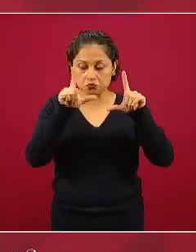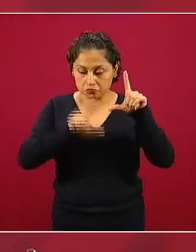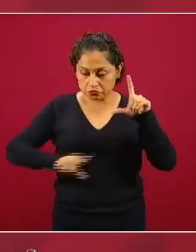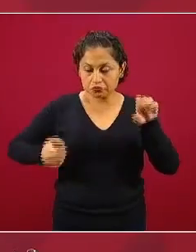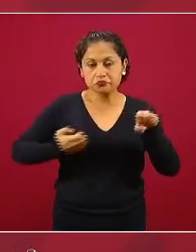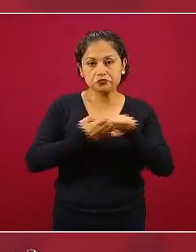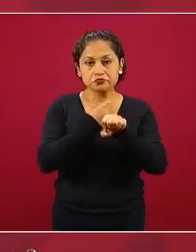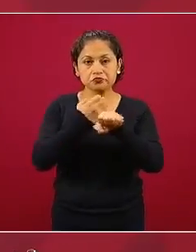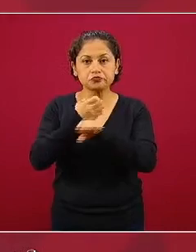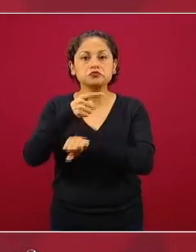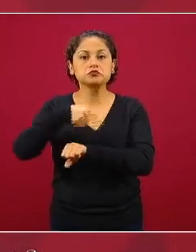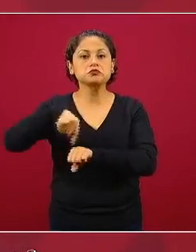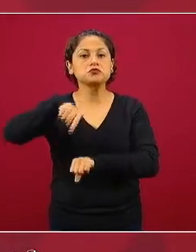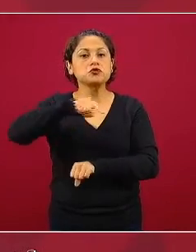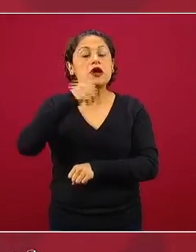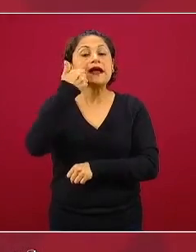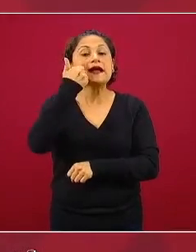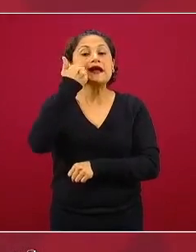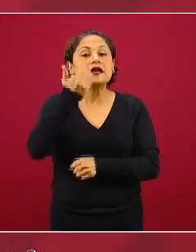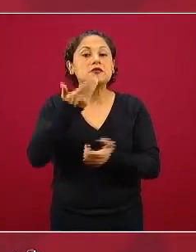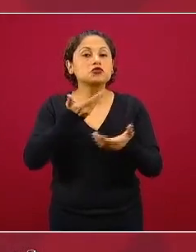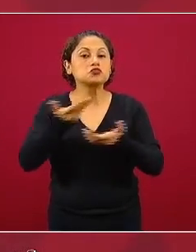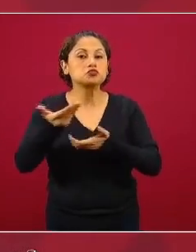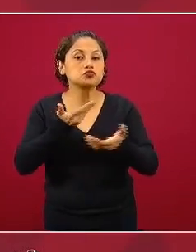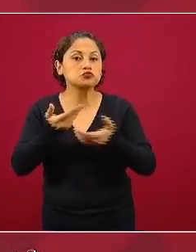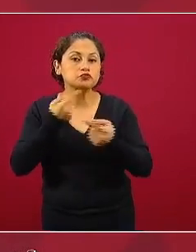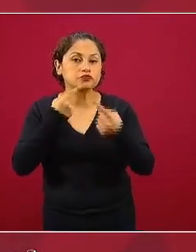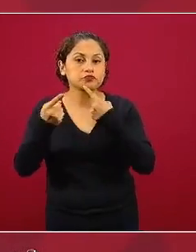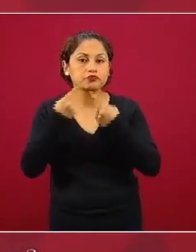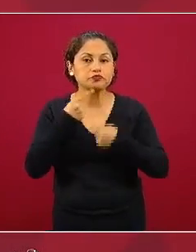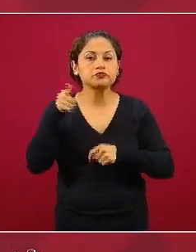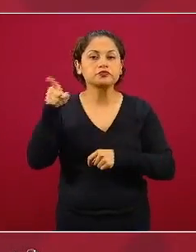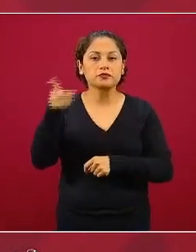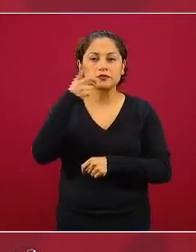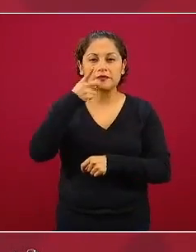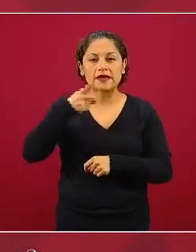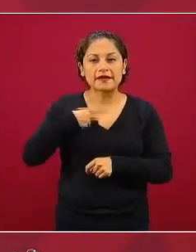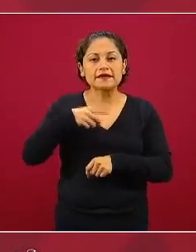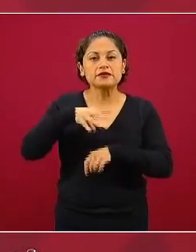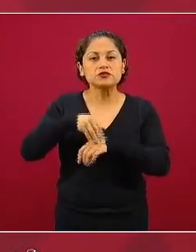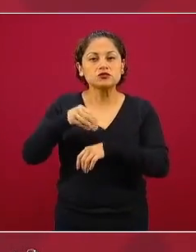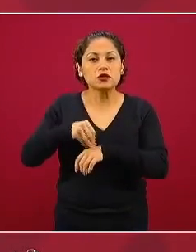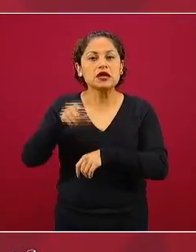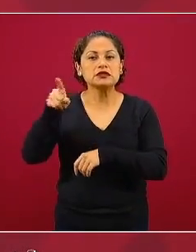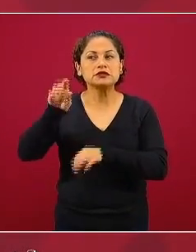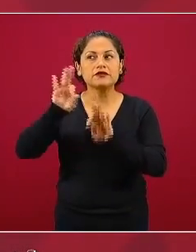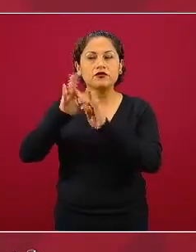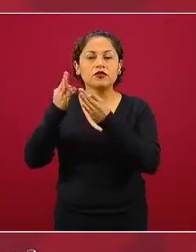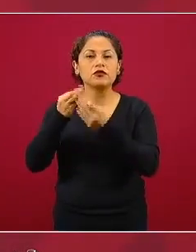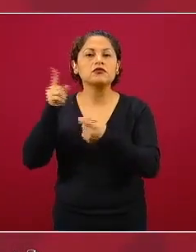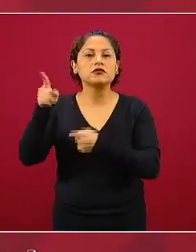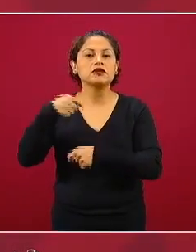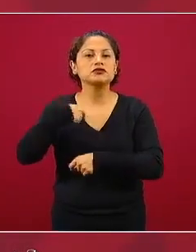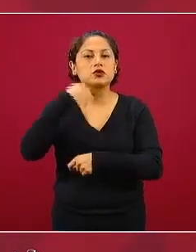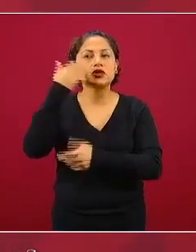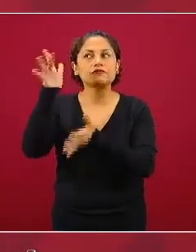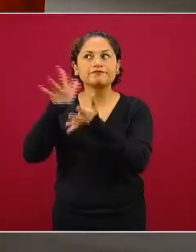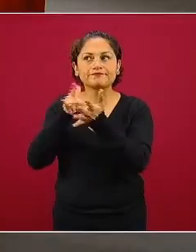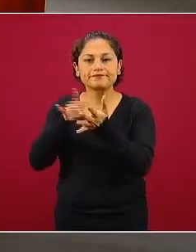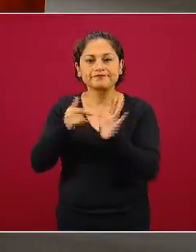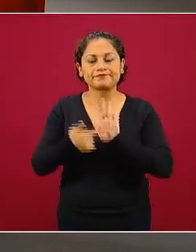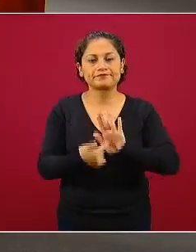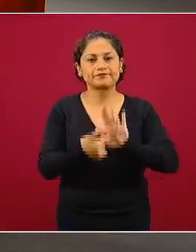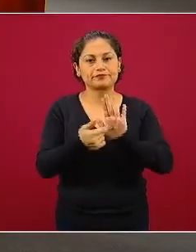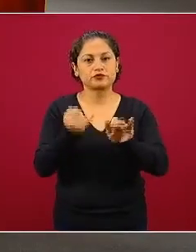fluido podríamos considerarlo aún no lo decidimos del modelo sueco me interesa que tengamos más tiempo para detallar varios elementos y